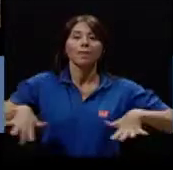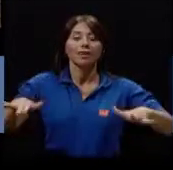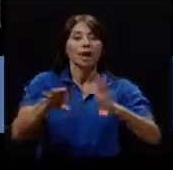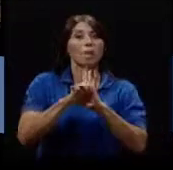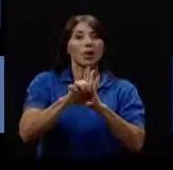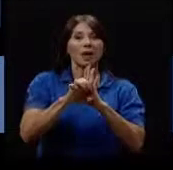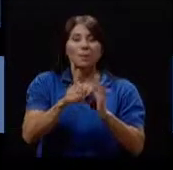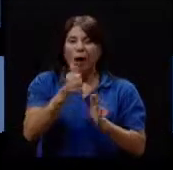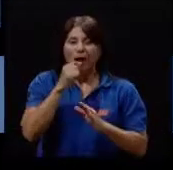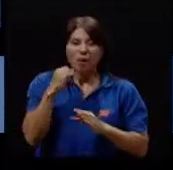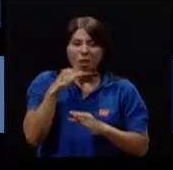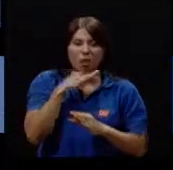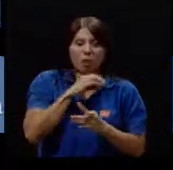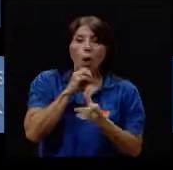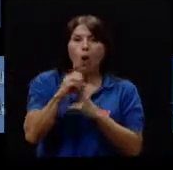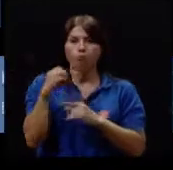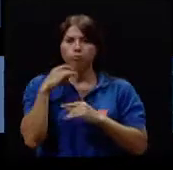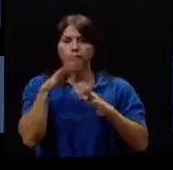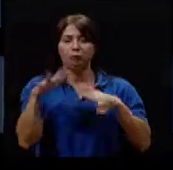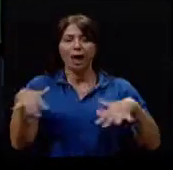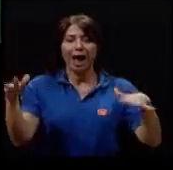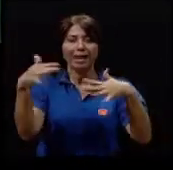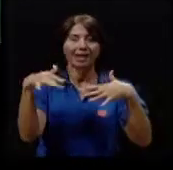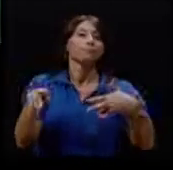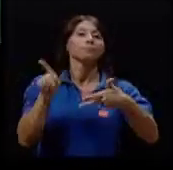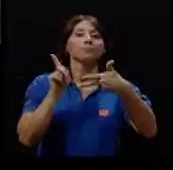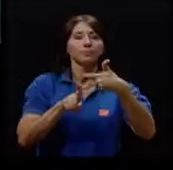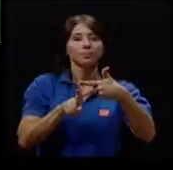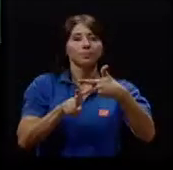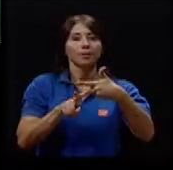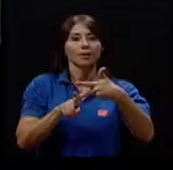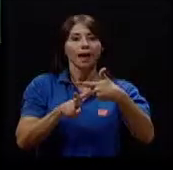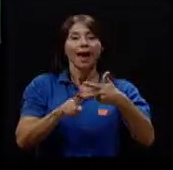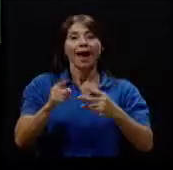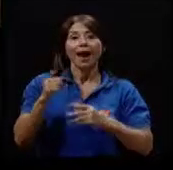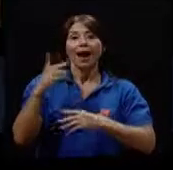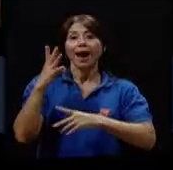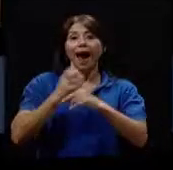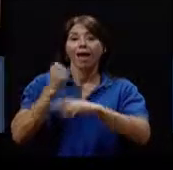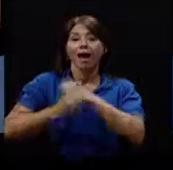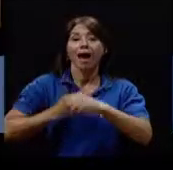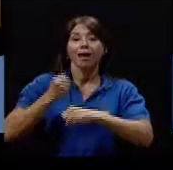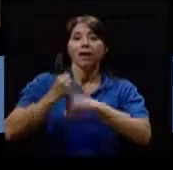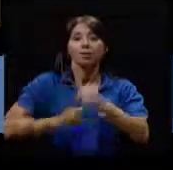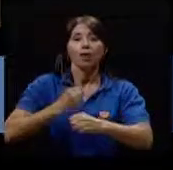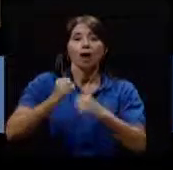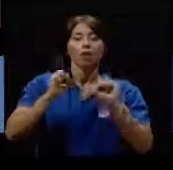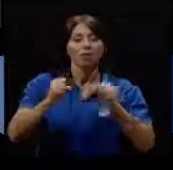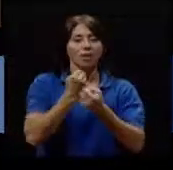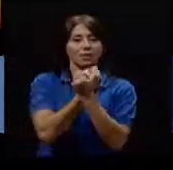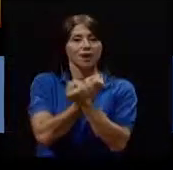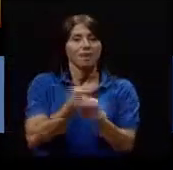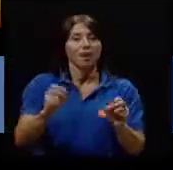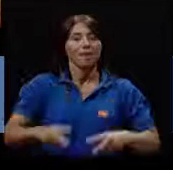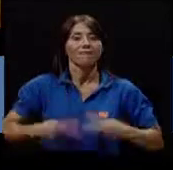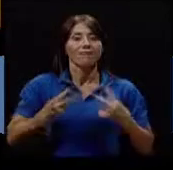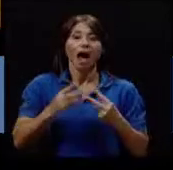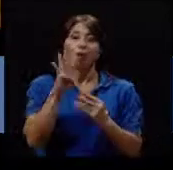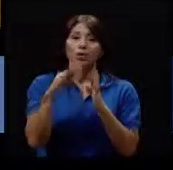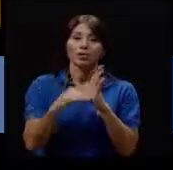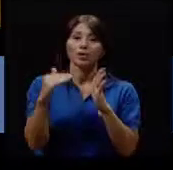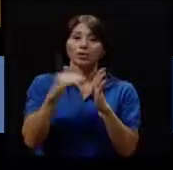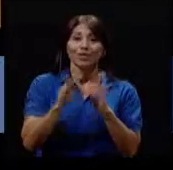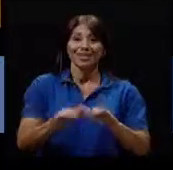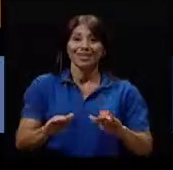insalubridad del agua y la contaminación del aire dato 3 cada año se podría salvar la vida a 4 millones de menores de 5